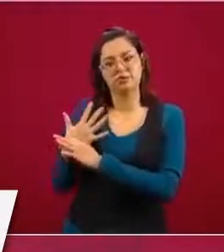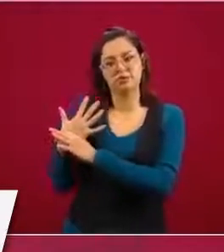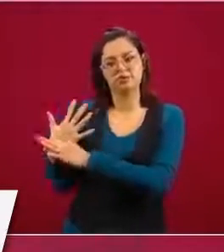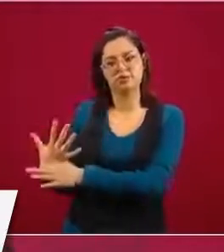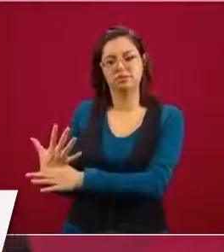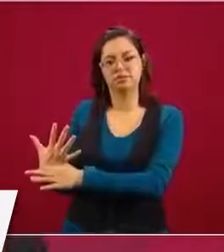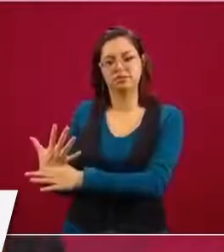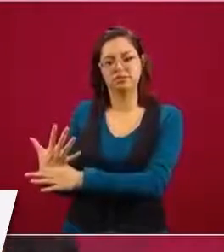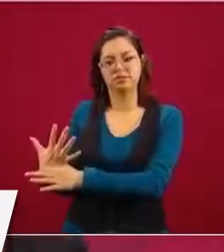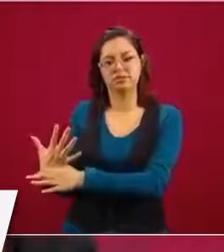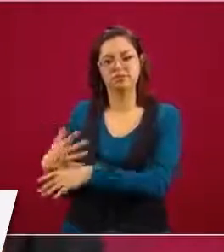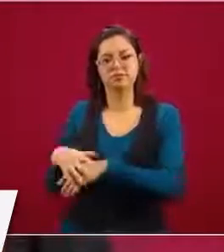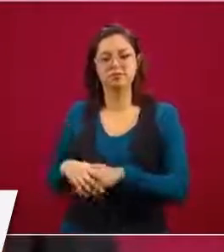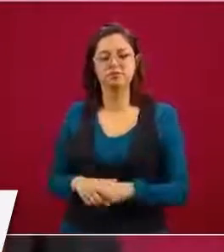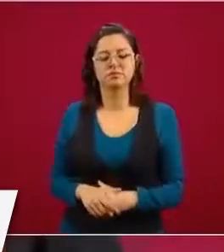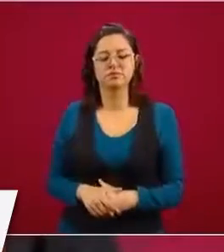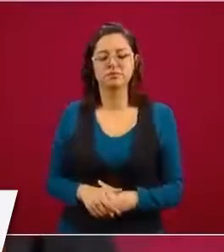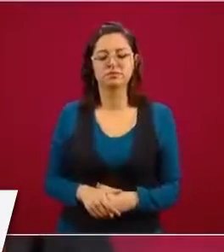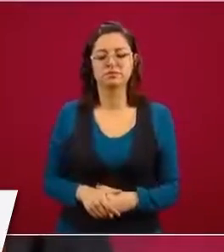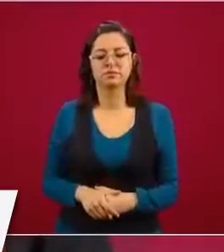de actividades. Entonces,